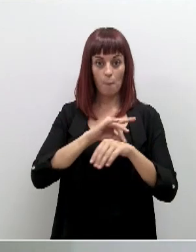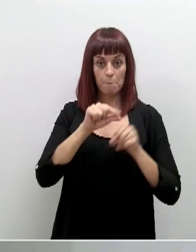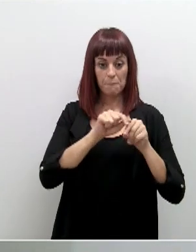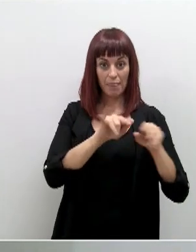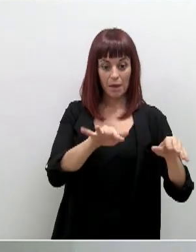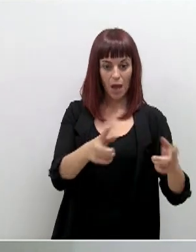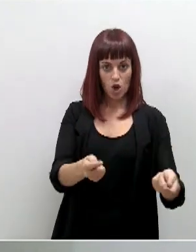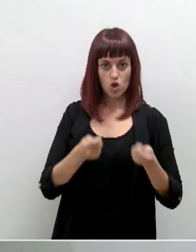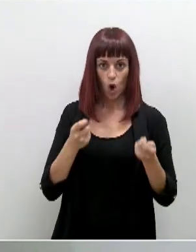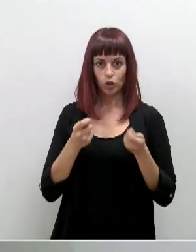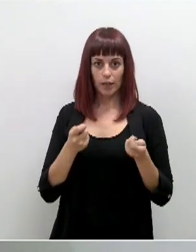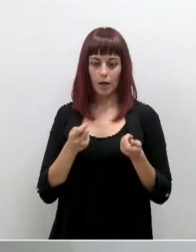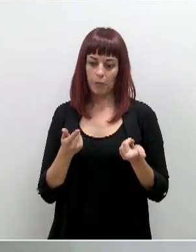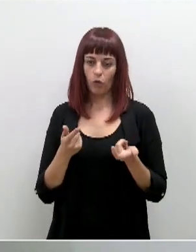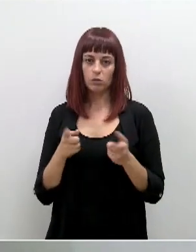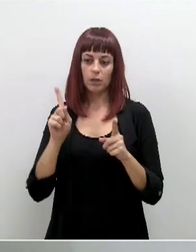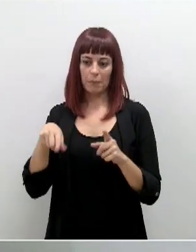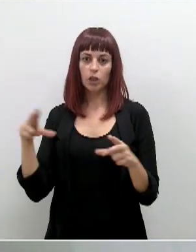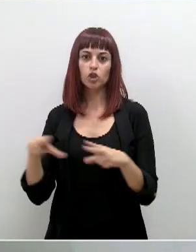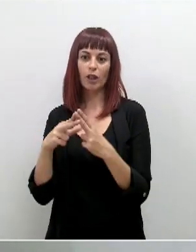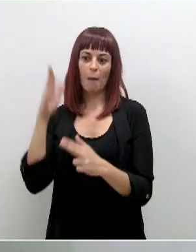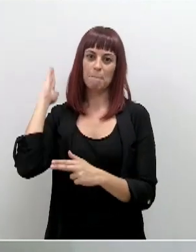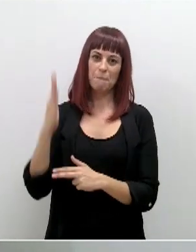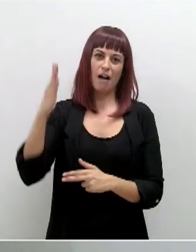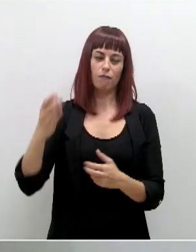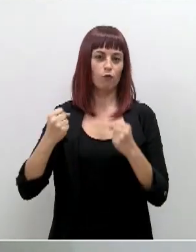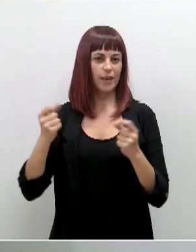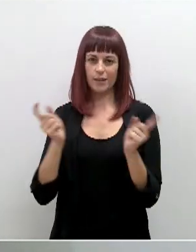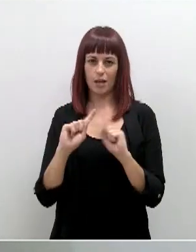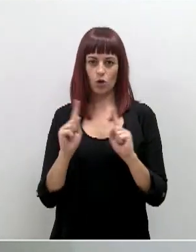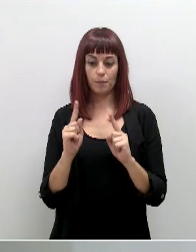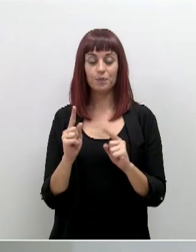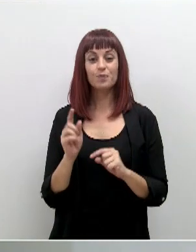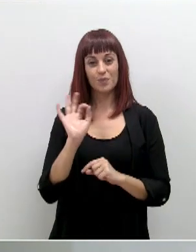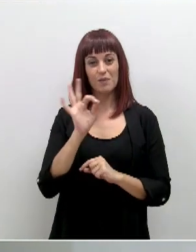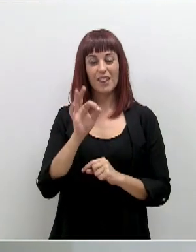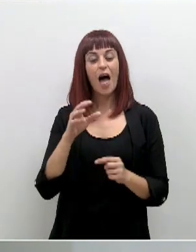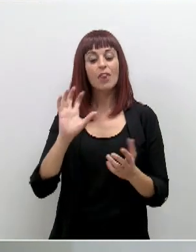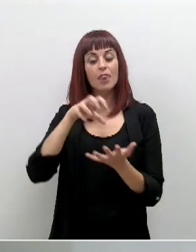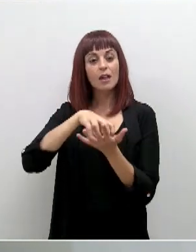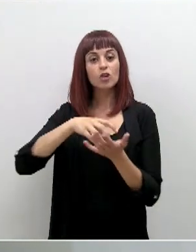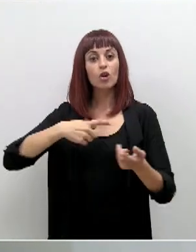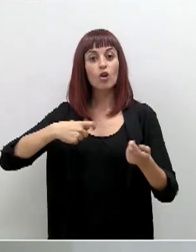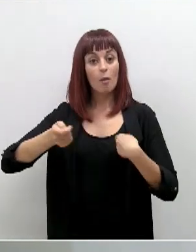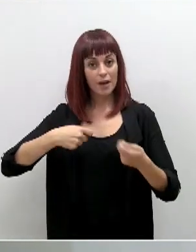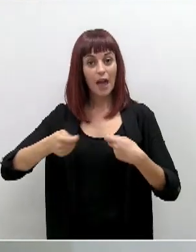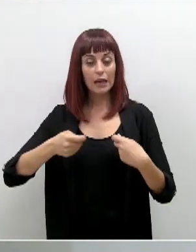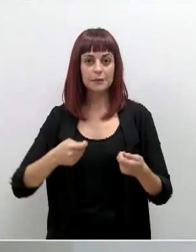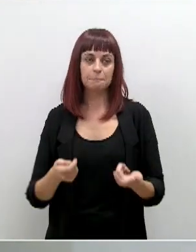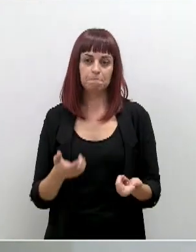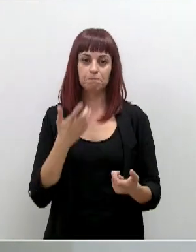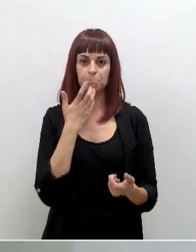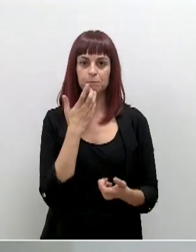y que no haya un desequilibrio ni un impacto social demasiado importante. Es verdad, por lo que comenta de los centros comerciales, si estamos